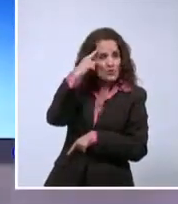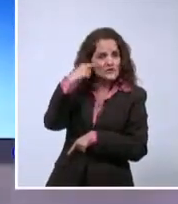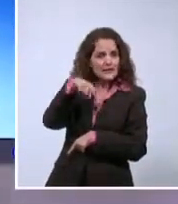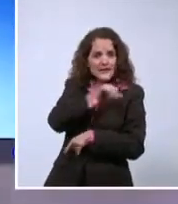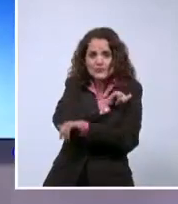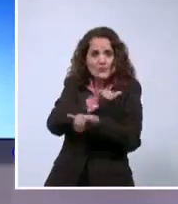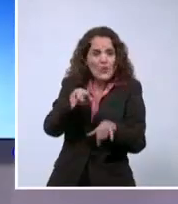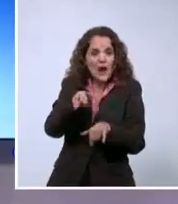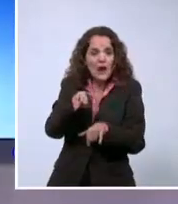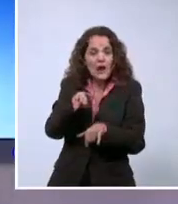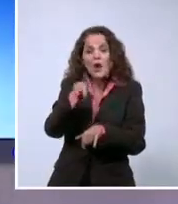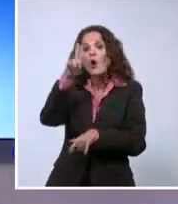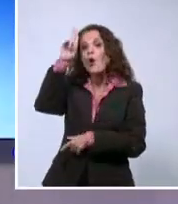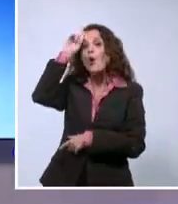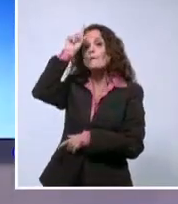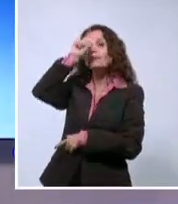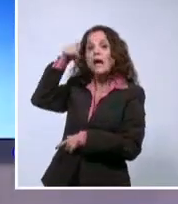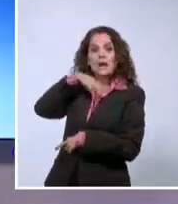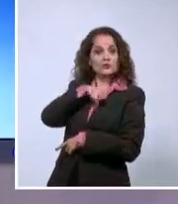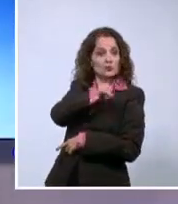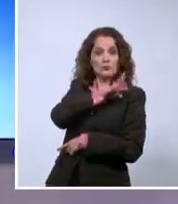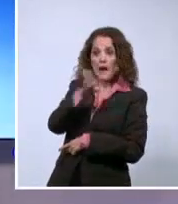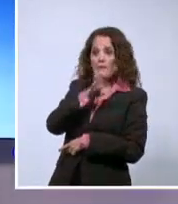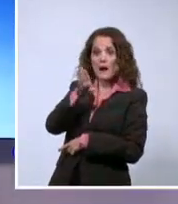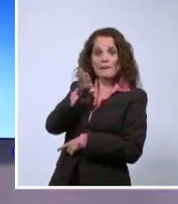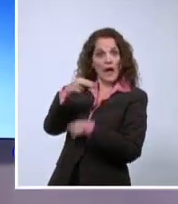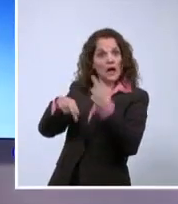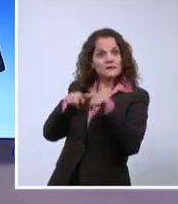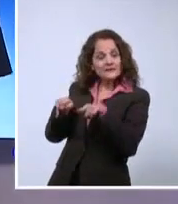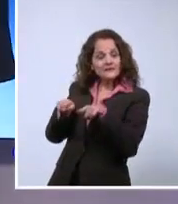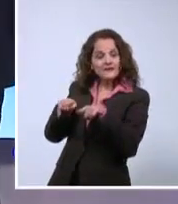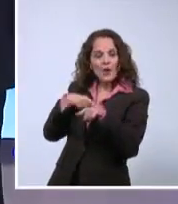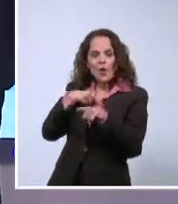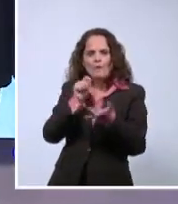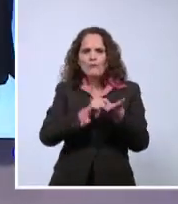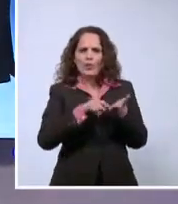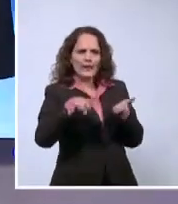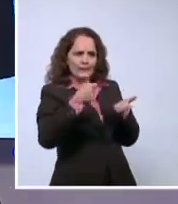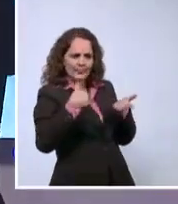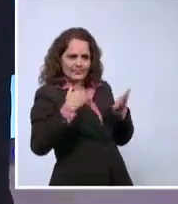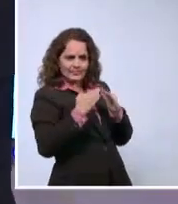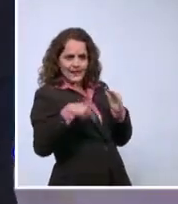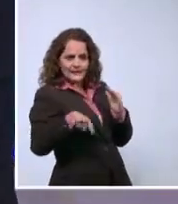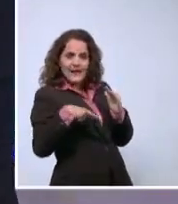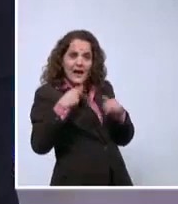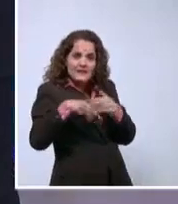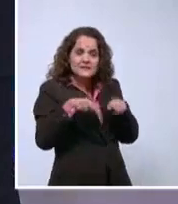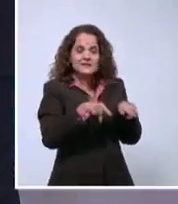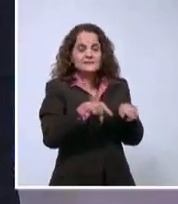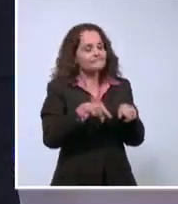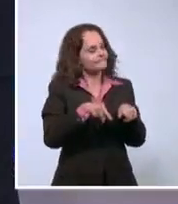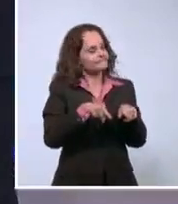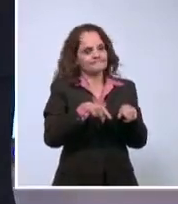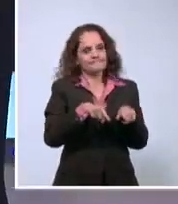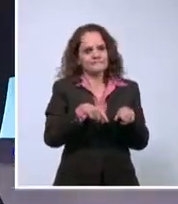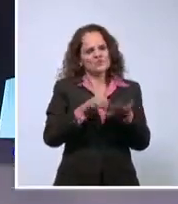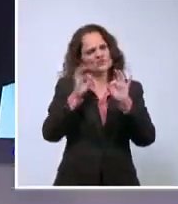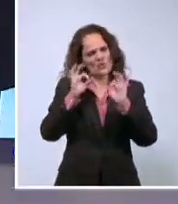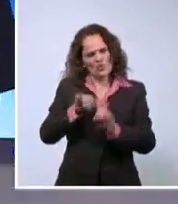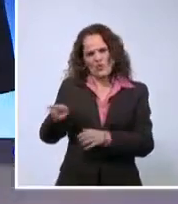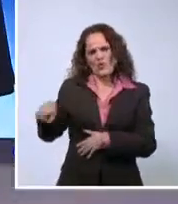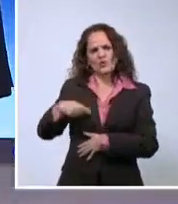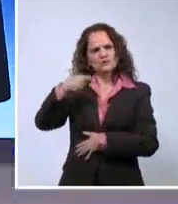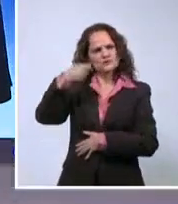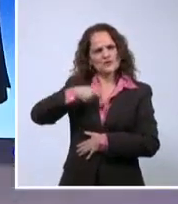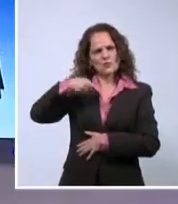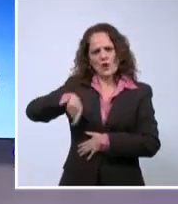usted acude? ¿En la bodega más próxima a su casa? Sin dudas, imagino, sea juzgada por un tribunal en su momento. No es